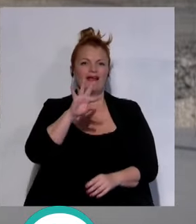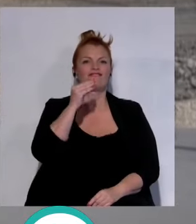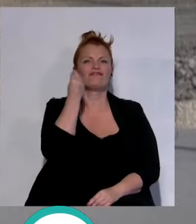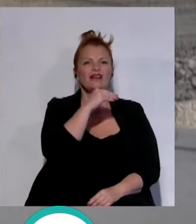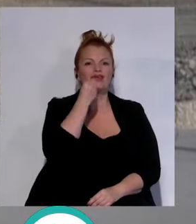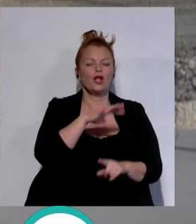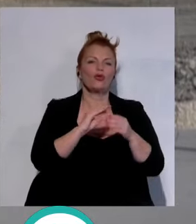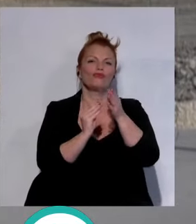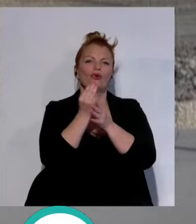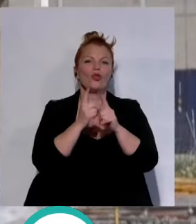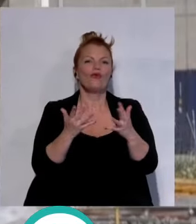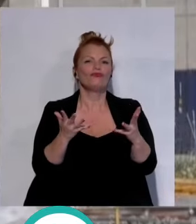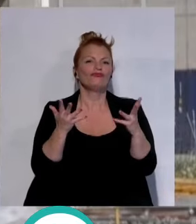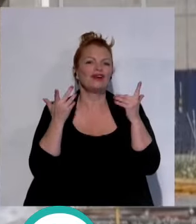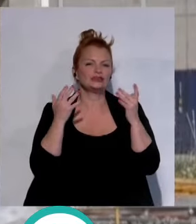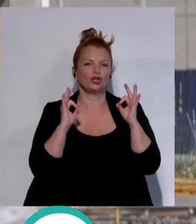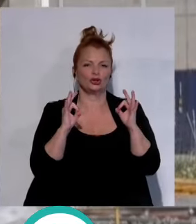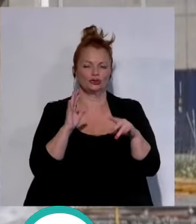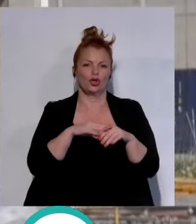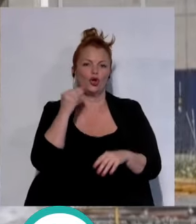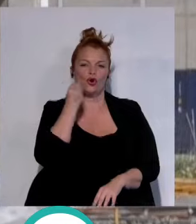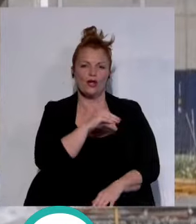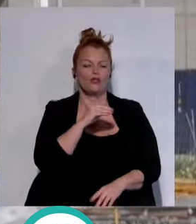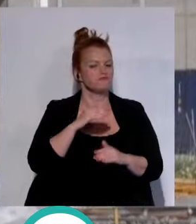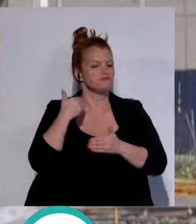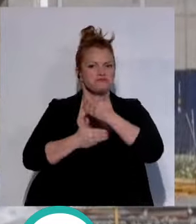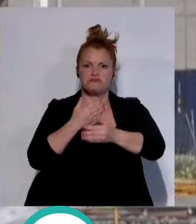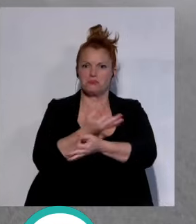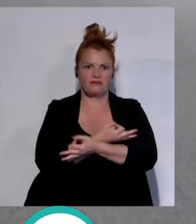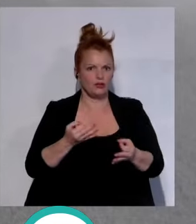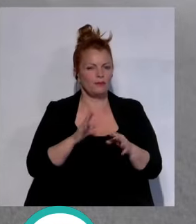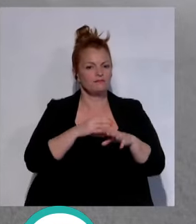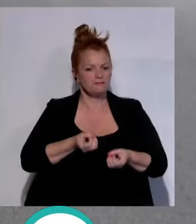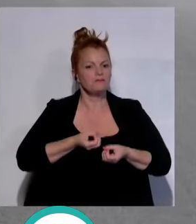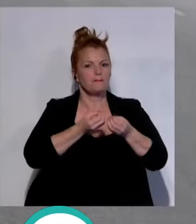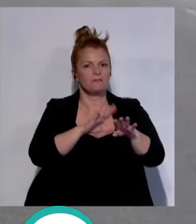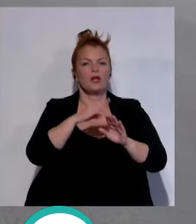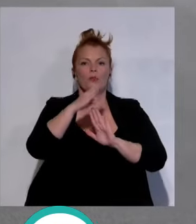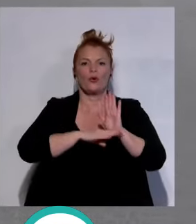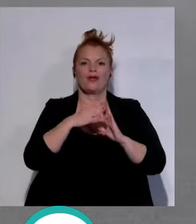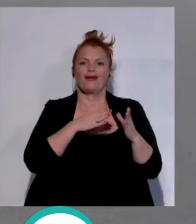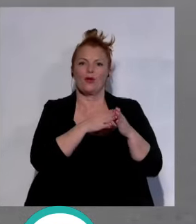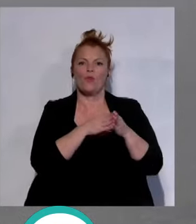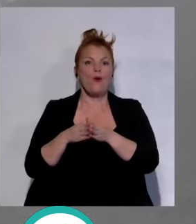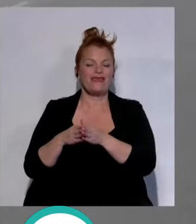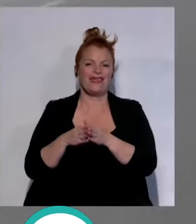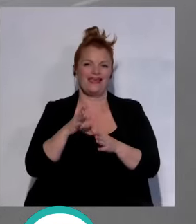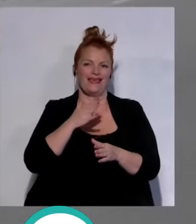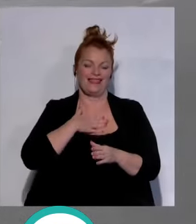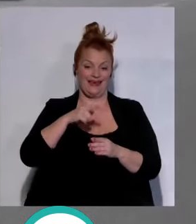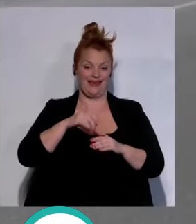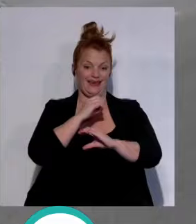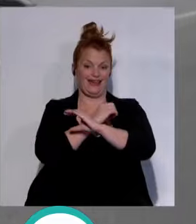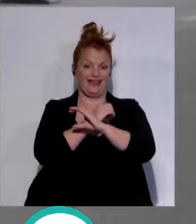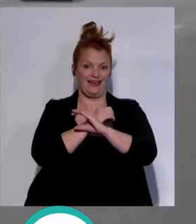productos frescos y congelados van en tiempo y forma así lo ha firmado para el programa el muelle de esta casa el director de la